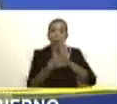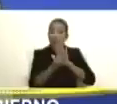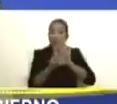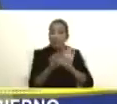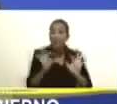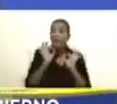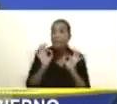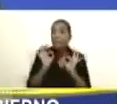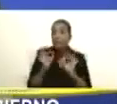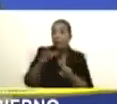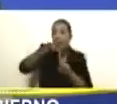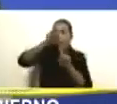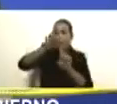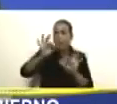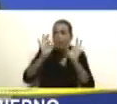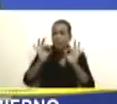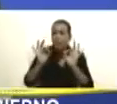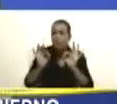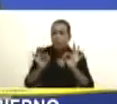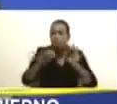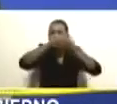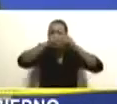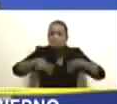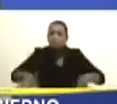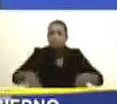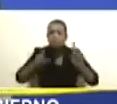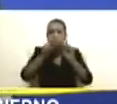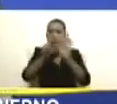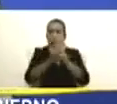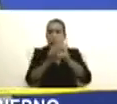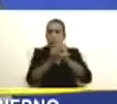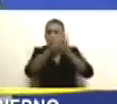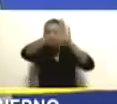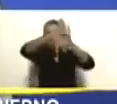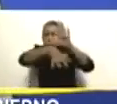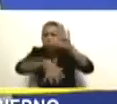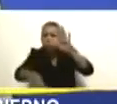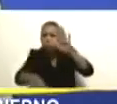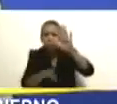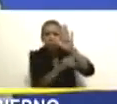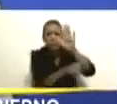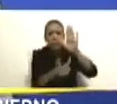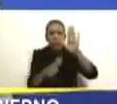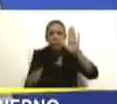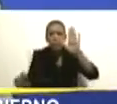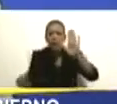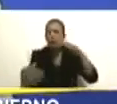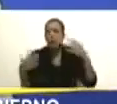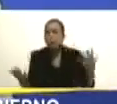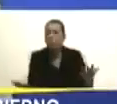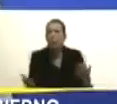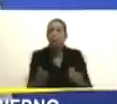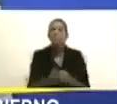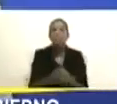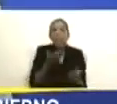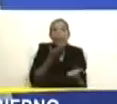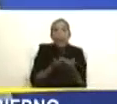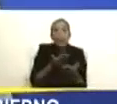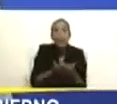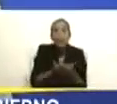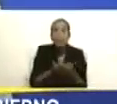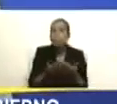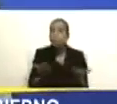leyes especiales, algunas leyes especiales. Y propongo